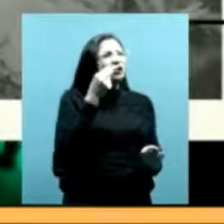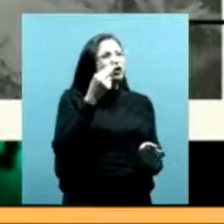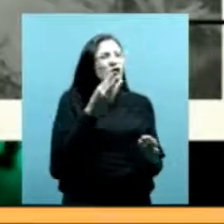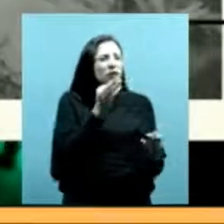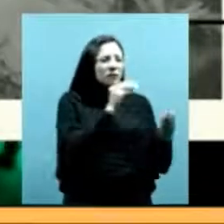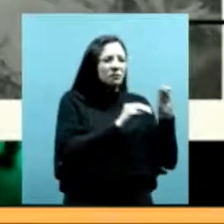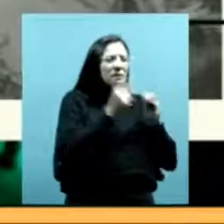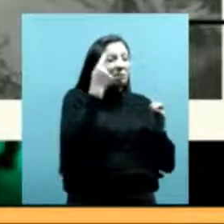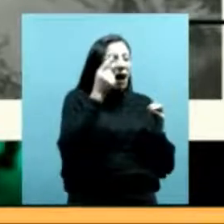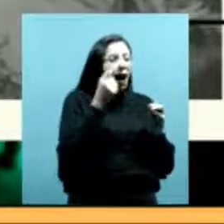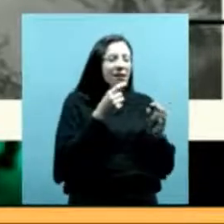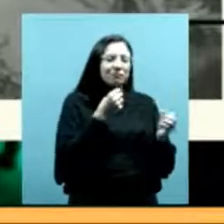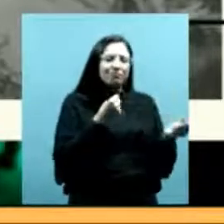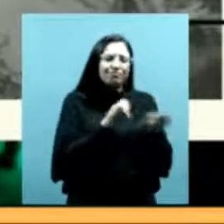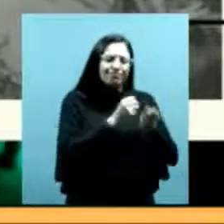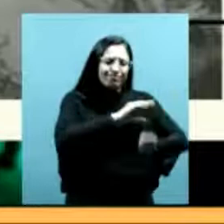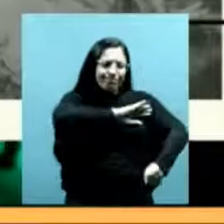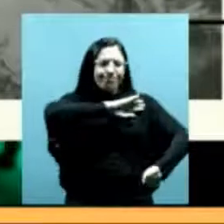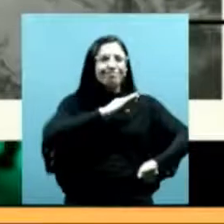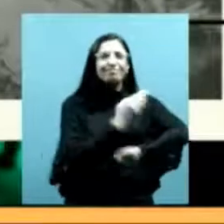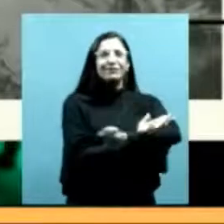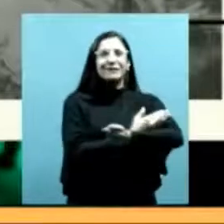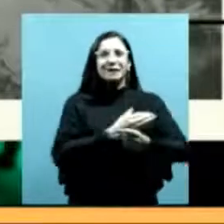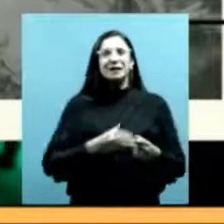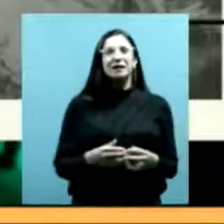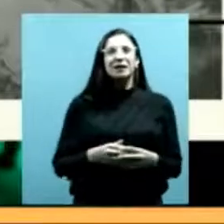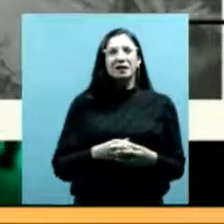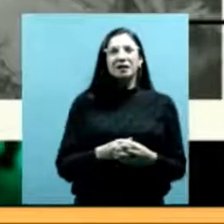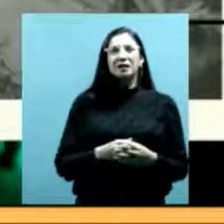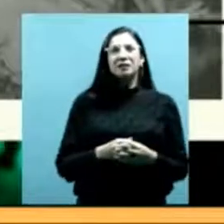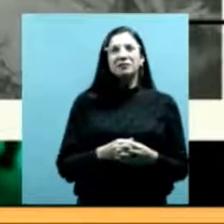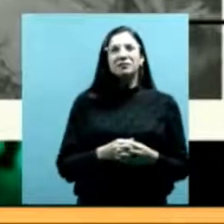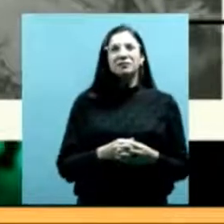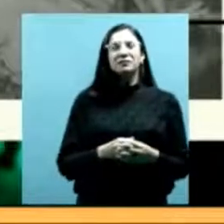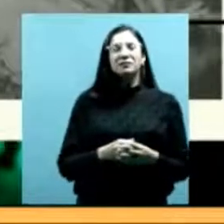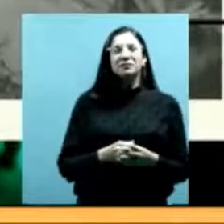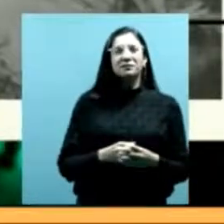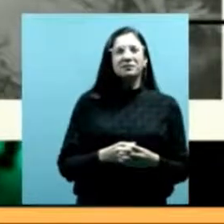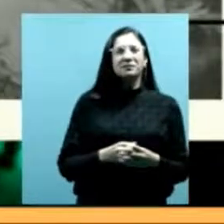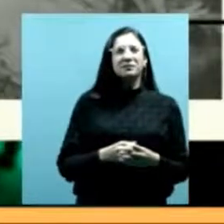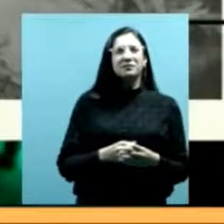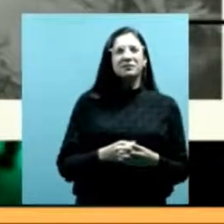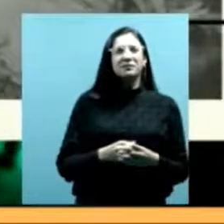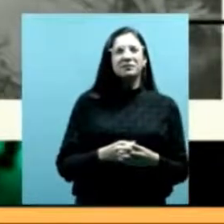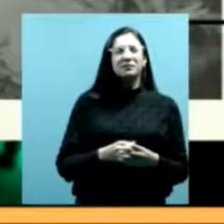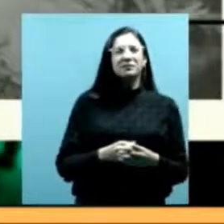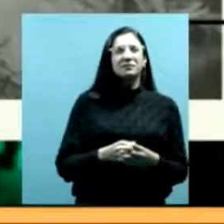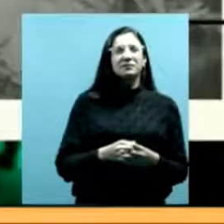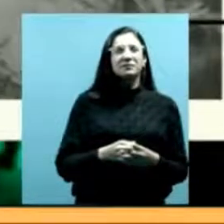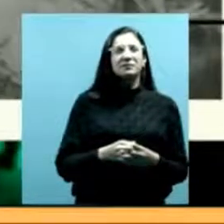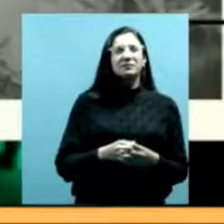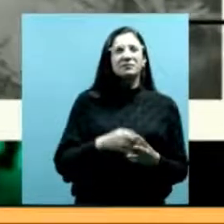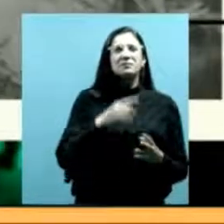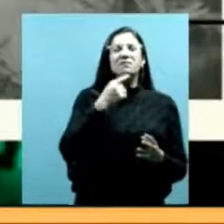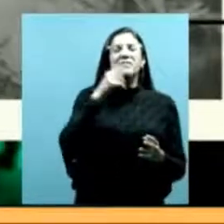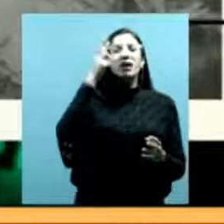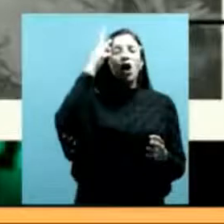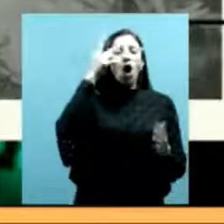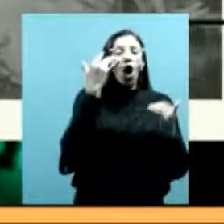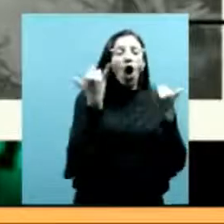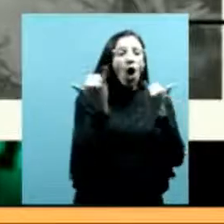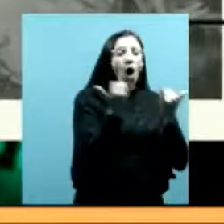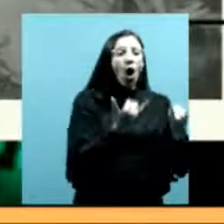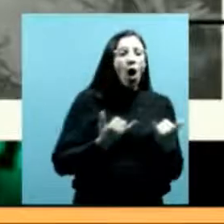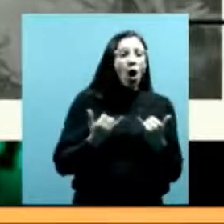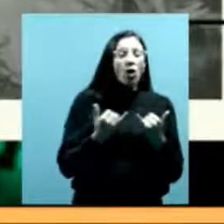pero lo que se van creando a partir de esta lógica de los índex y la lógica de los índex aclaro no se puede hacer